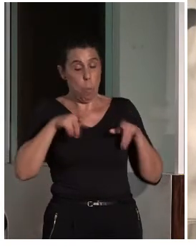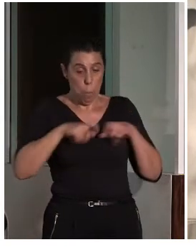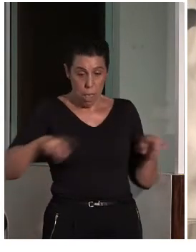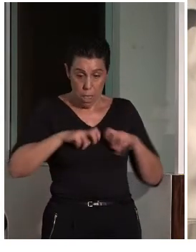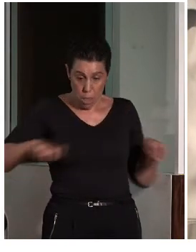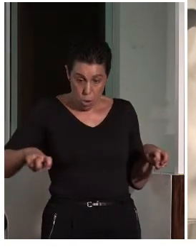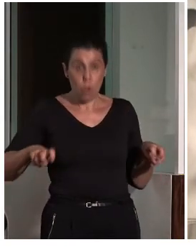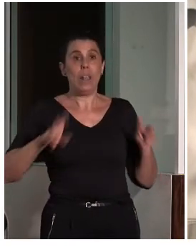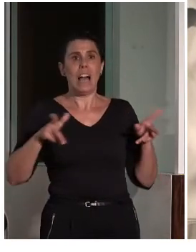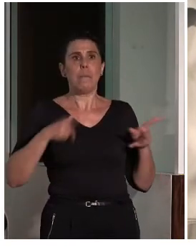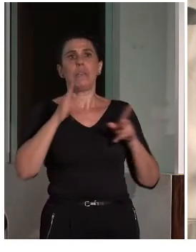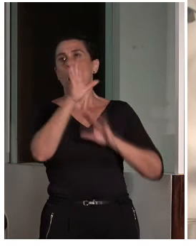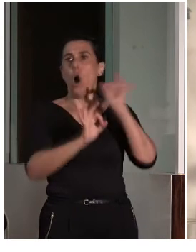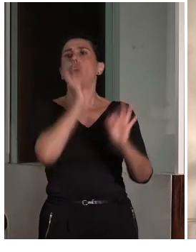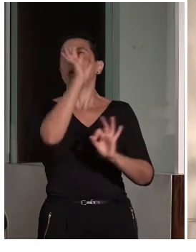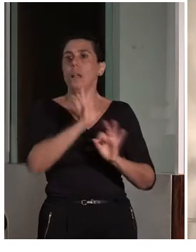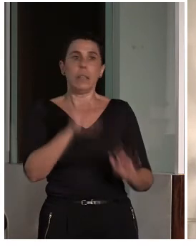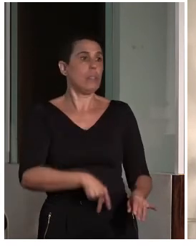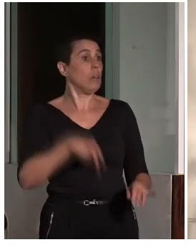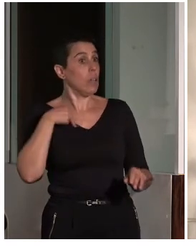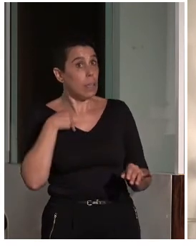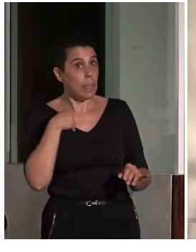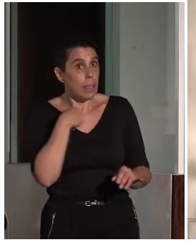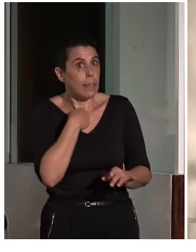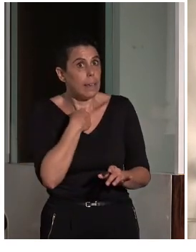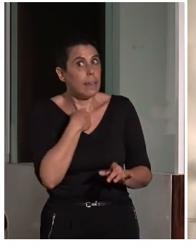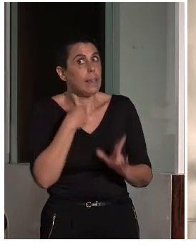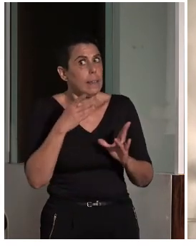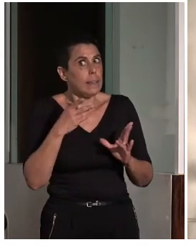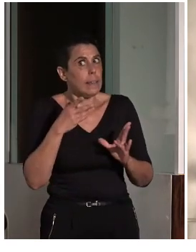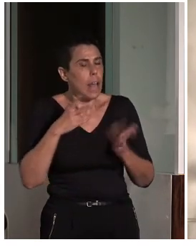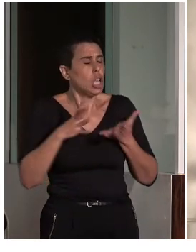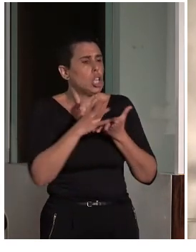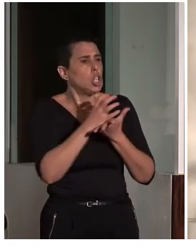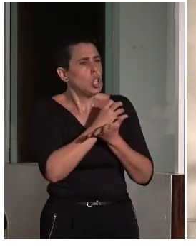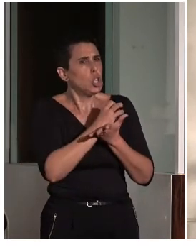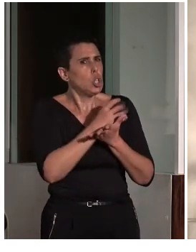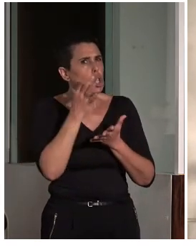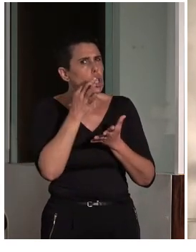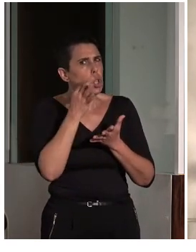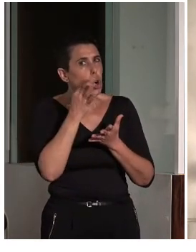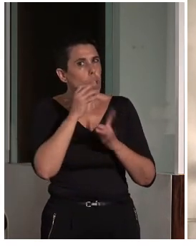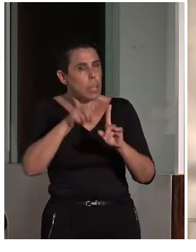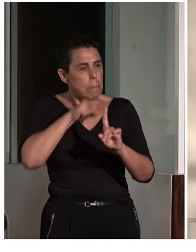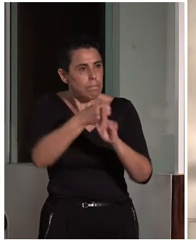todas las organizaciones, etc., pudiese ejercer la presión suficiente para